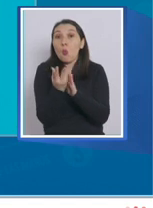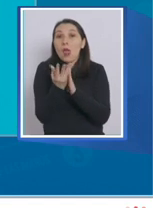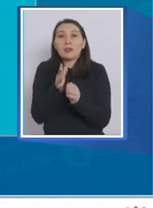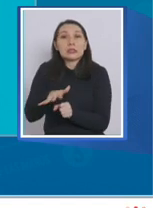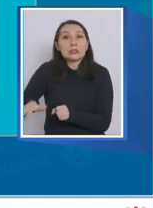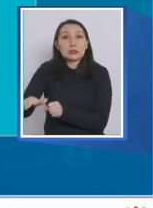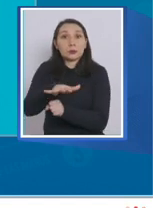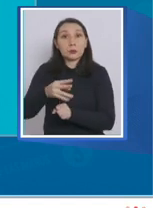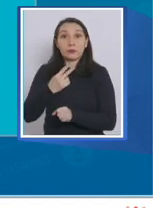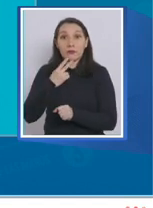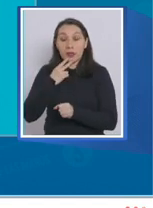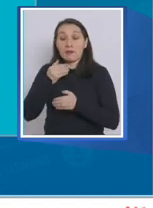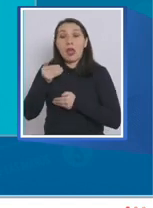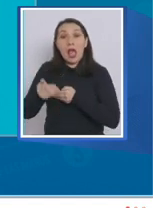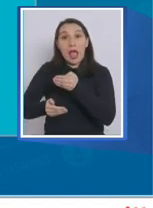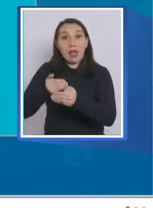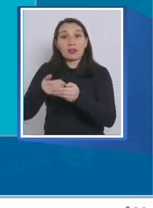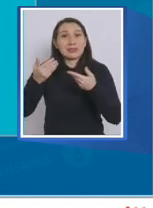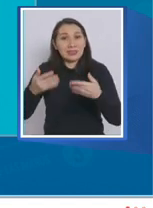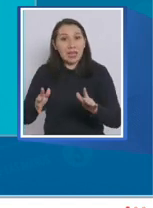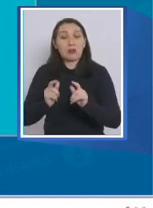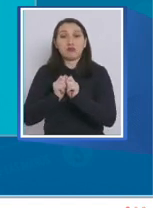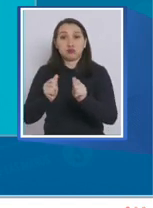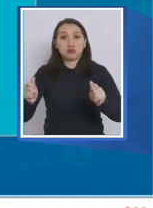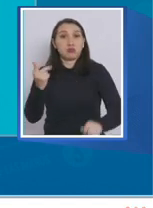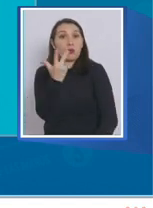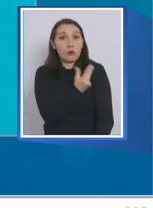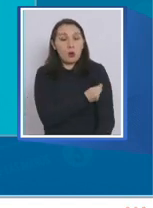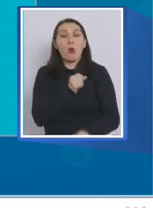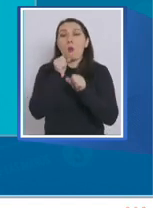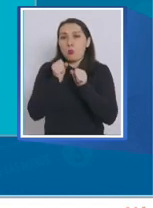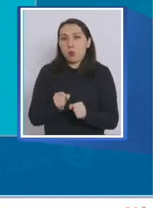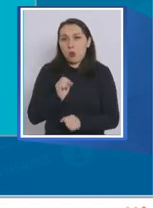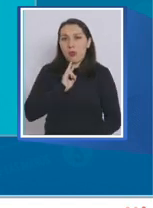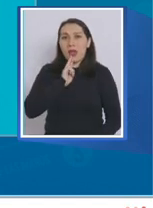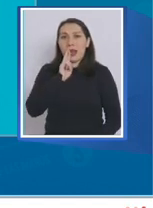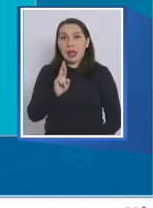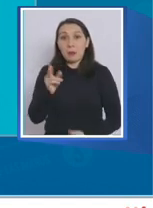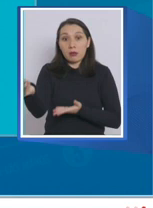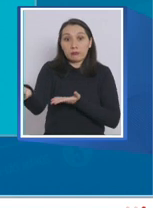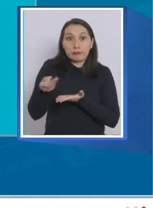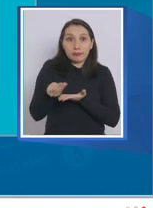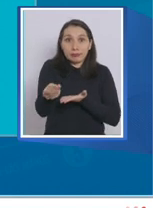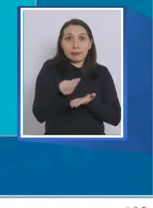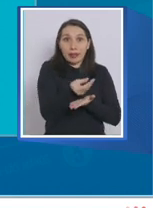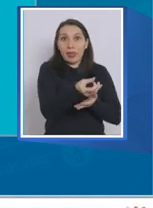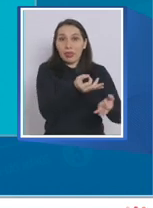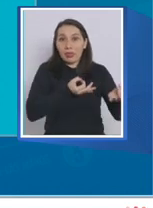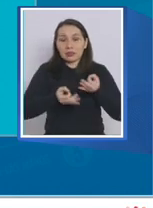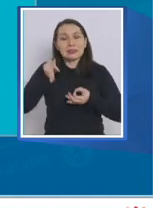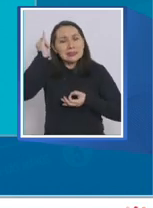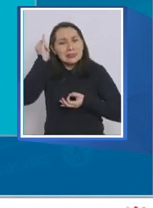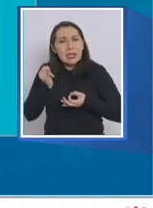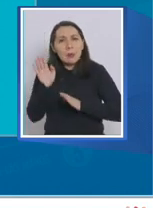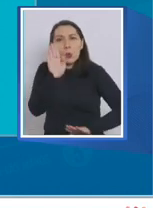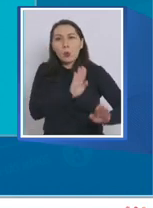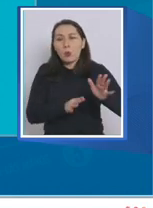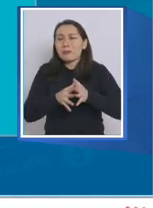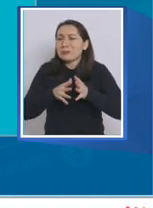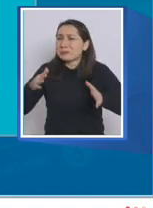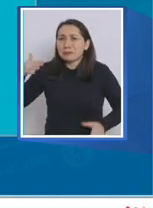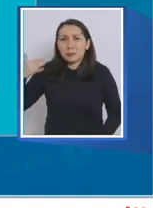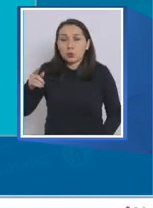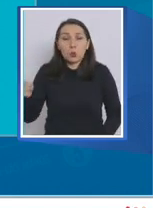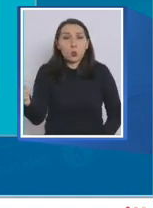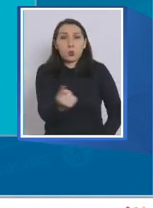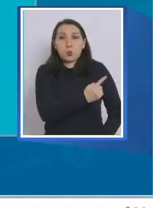contexto en donde avanzamos en la campaña de vacunación, podamos responder a estas propuestas, pero siempre cuidando lo más importante